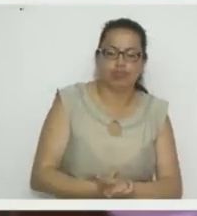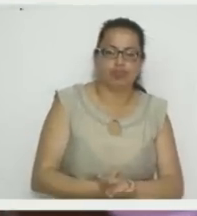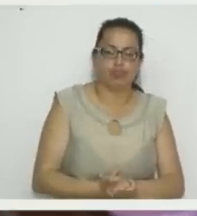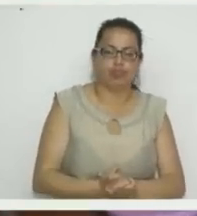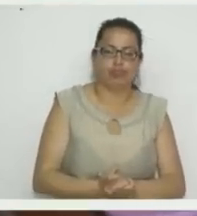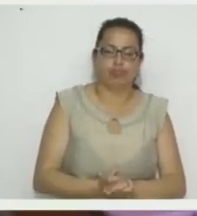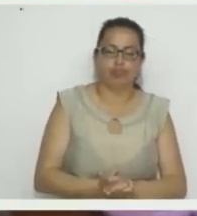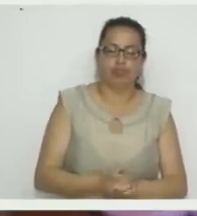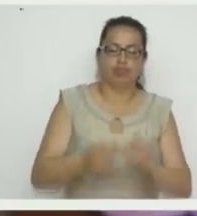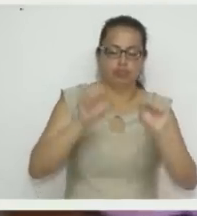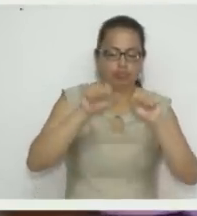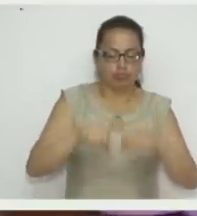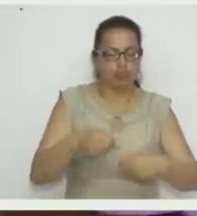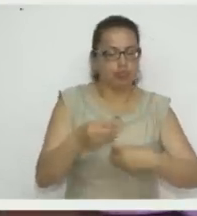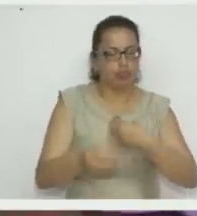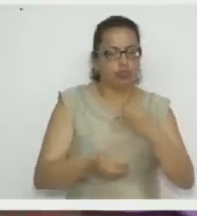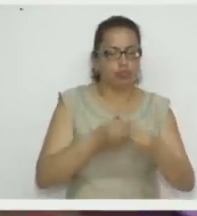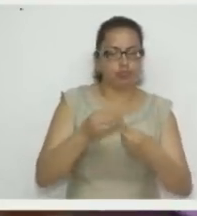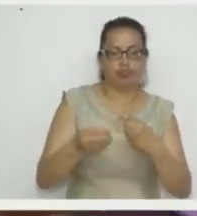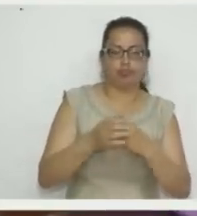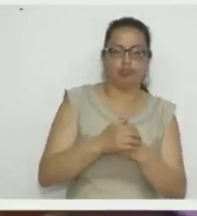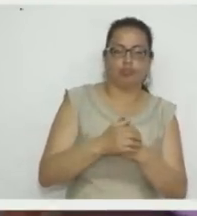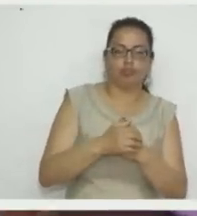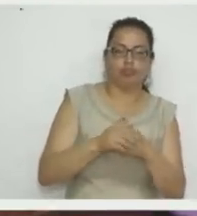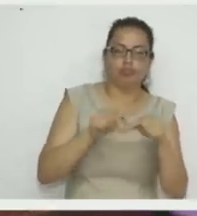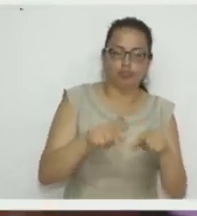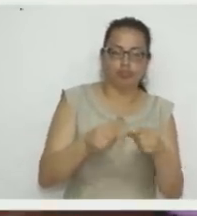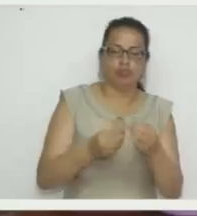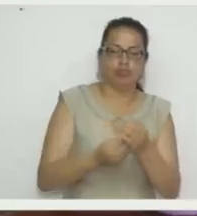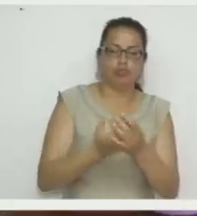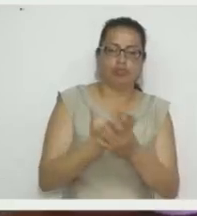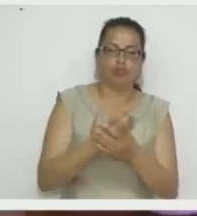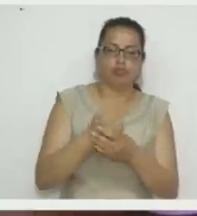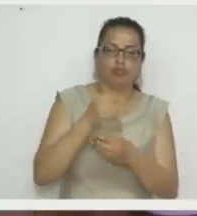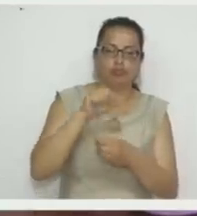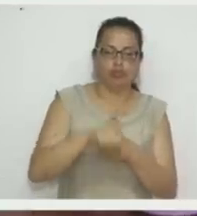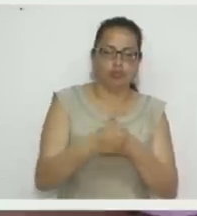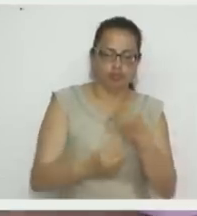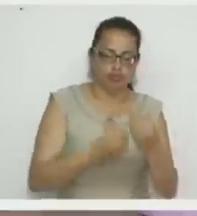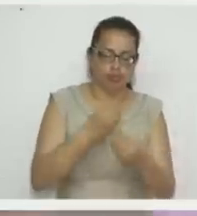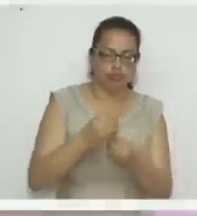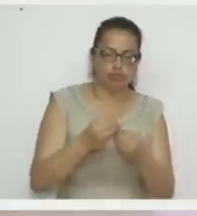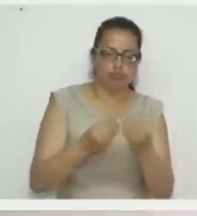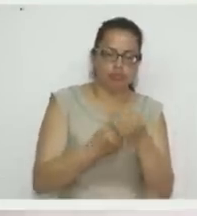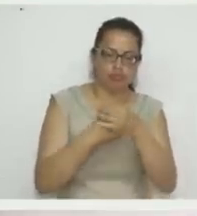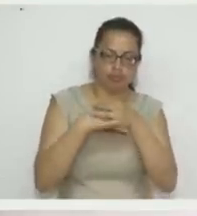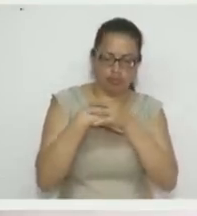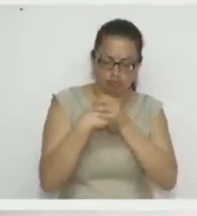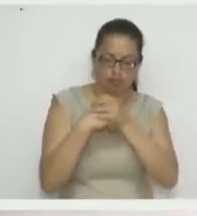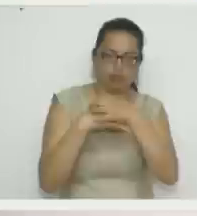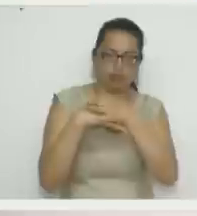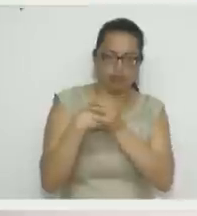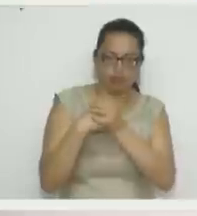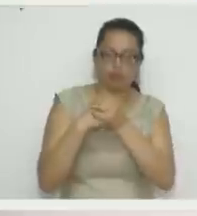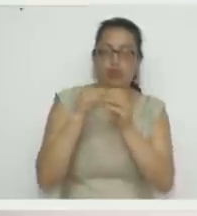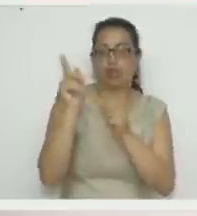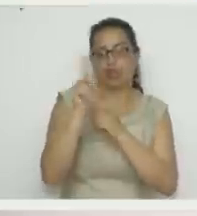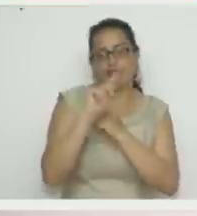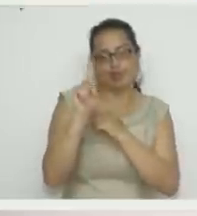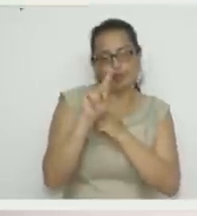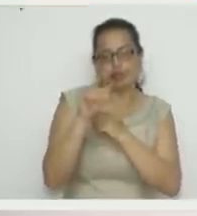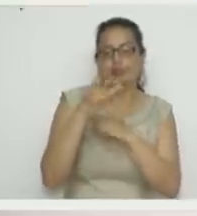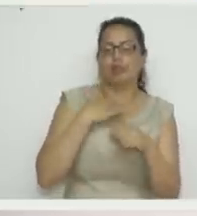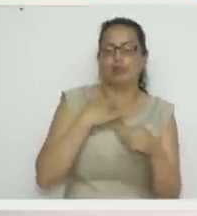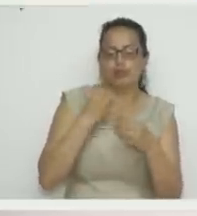Lo podemos hacer. Estas flores también se pueden hacer con las termoformas. Pero hoy quise hacerlas directamente porque algunas